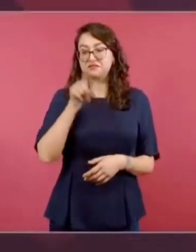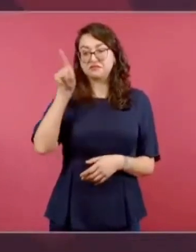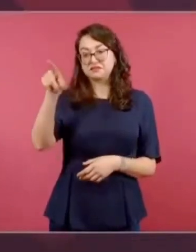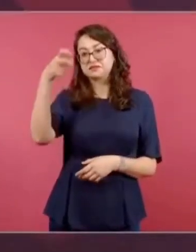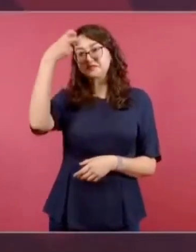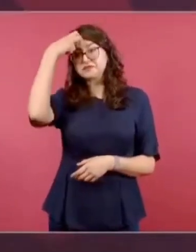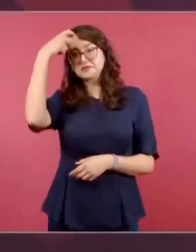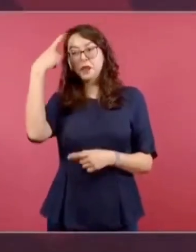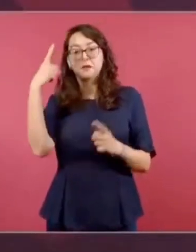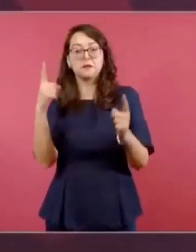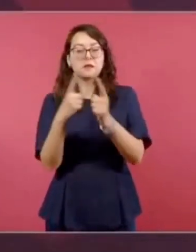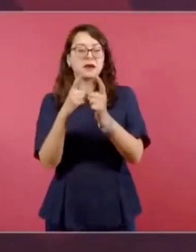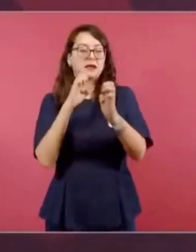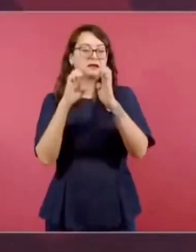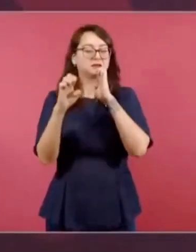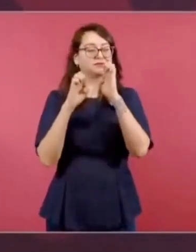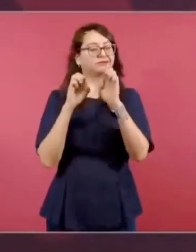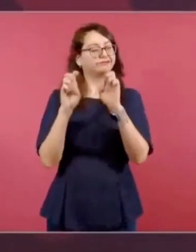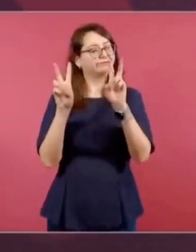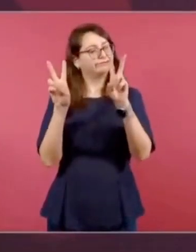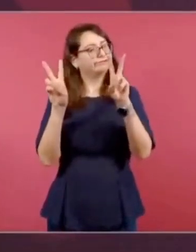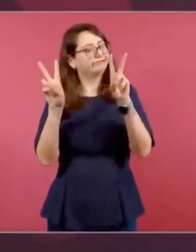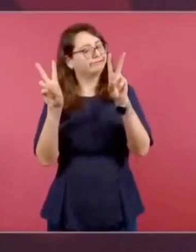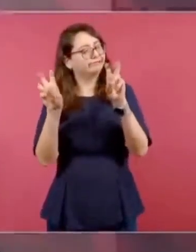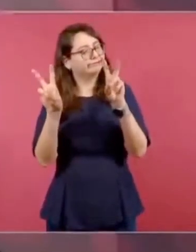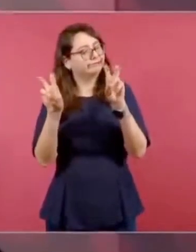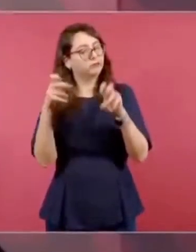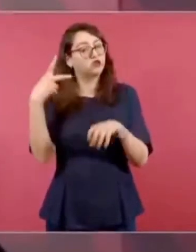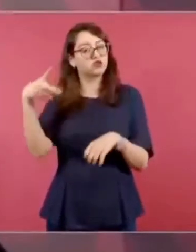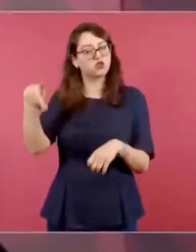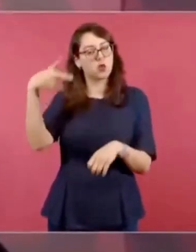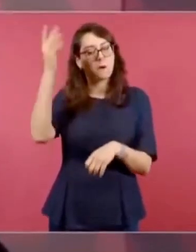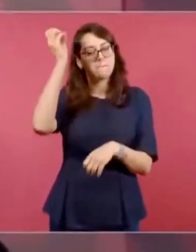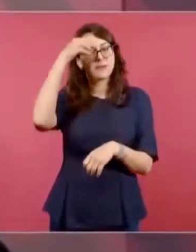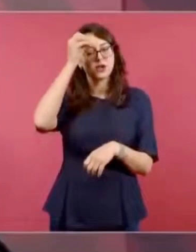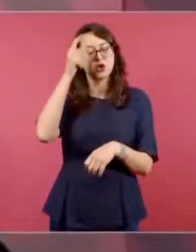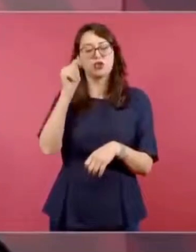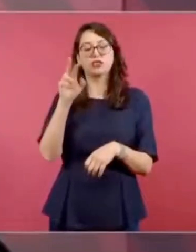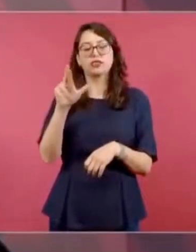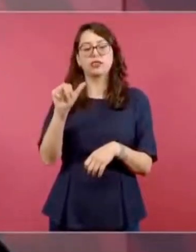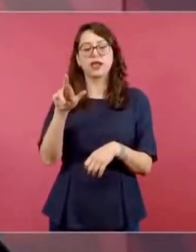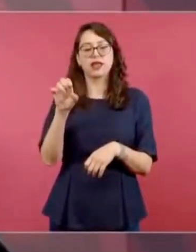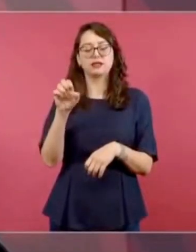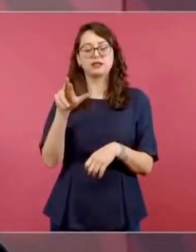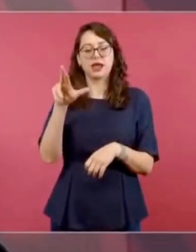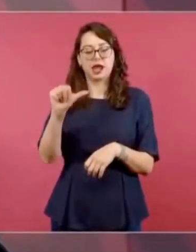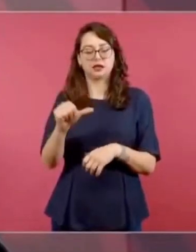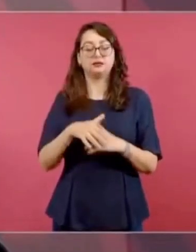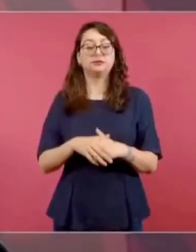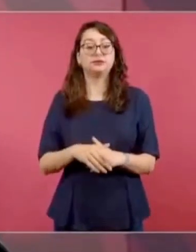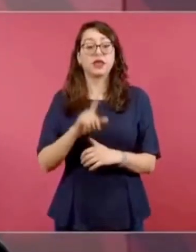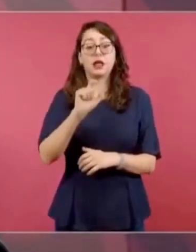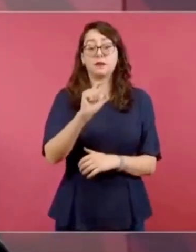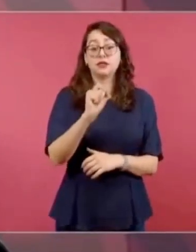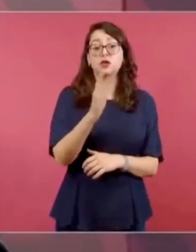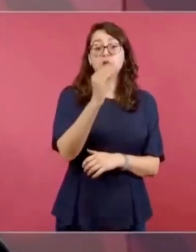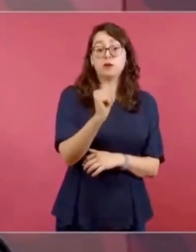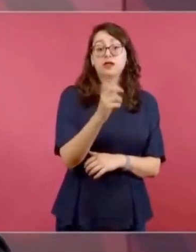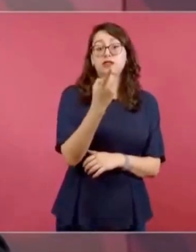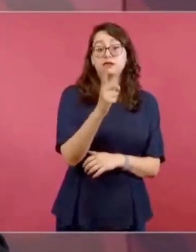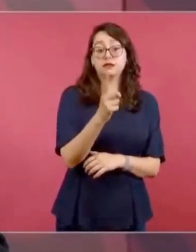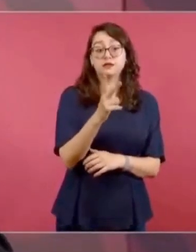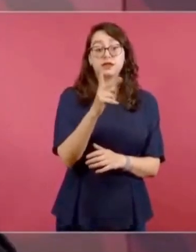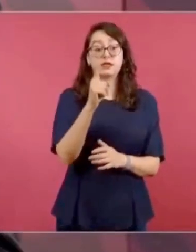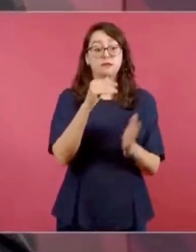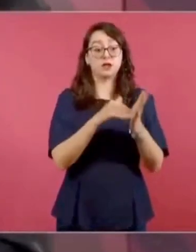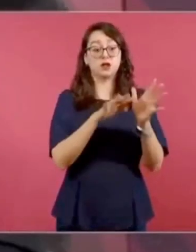Meses más tarde, el 29 de diciembre de 1912, Villa